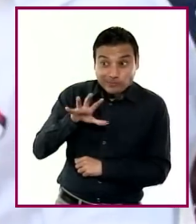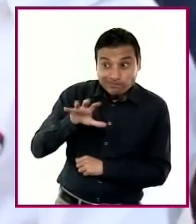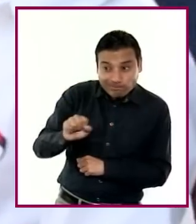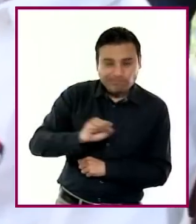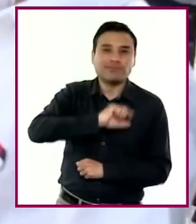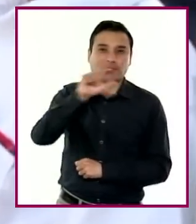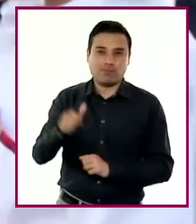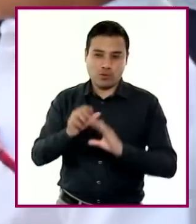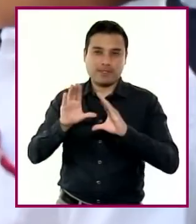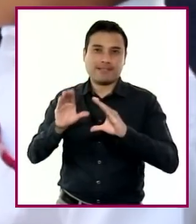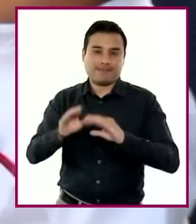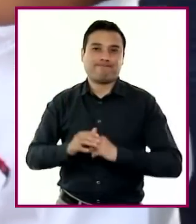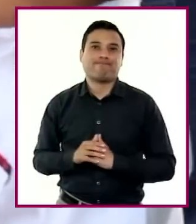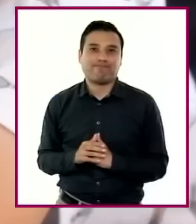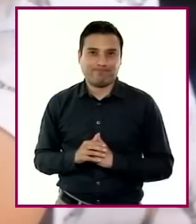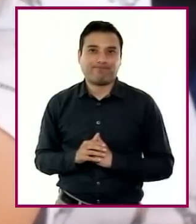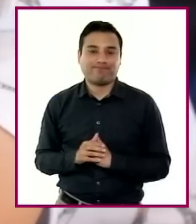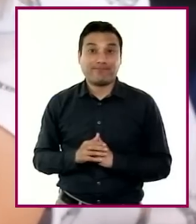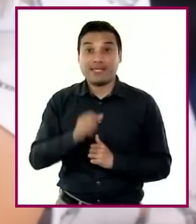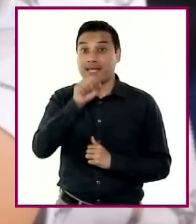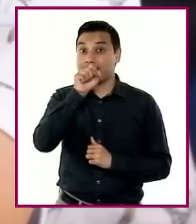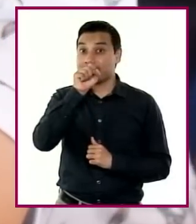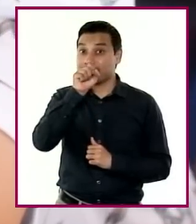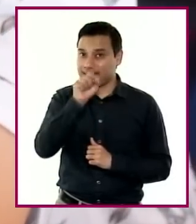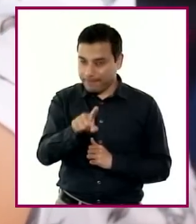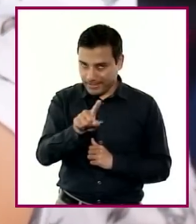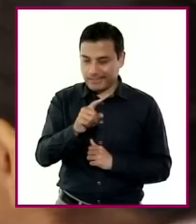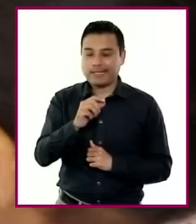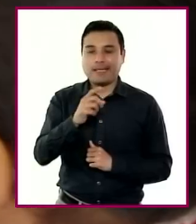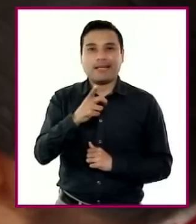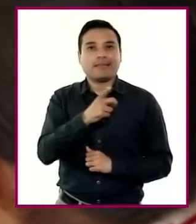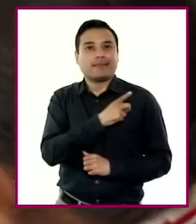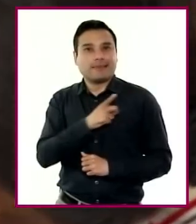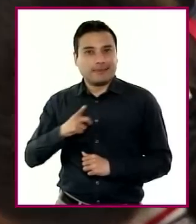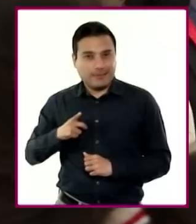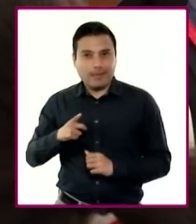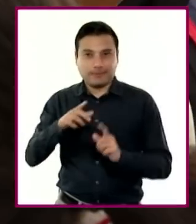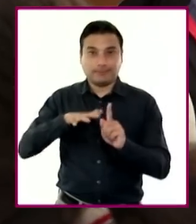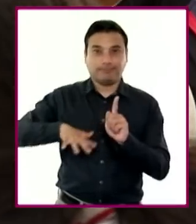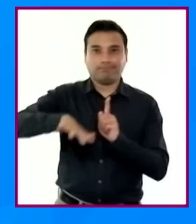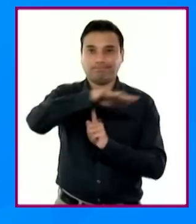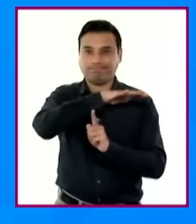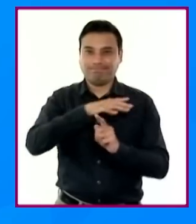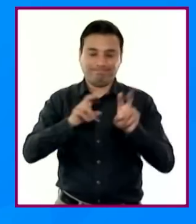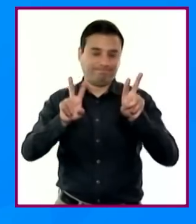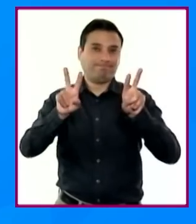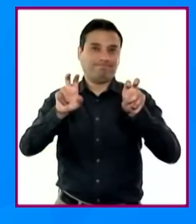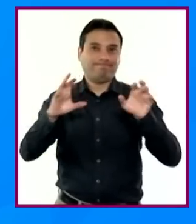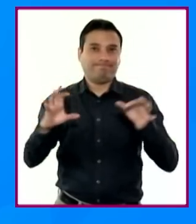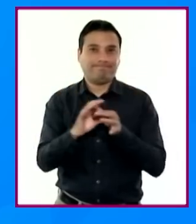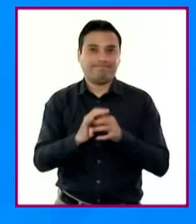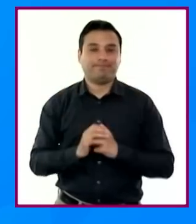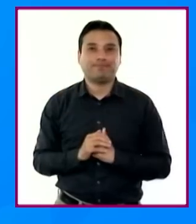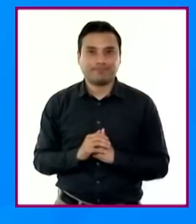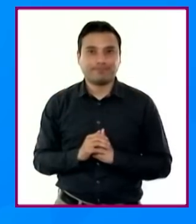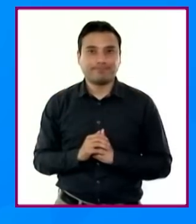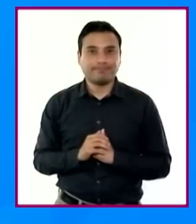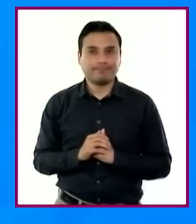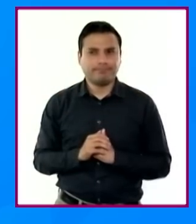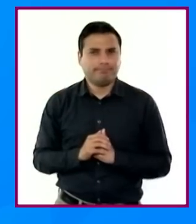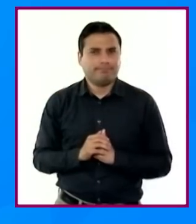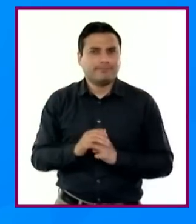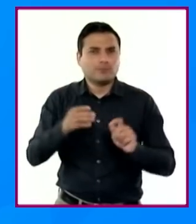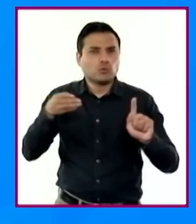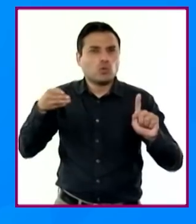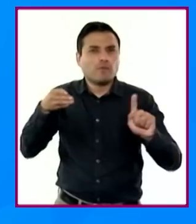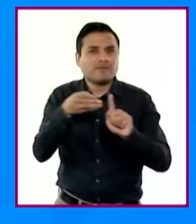concreto y su relación con vivencias, contextos y situaciones relevantes. Con ello, se busca que,